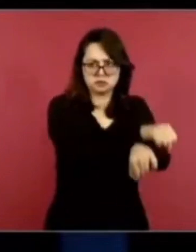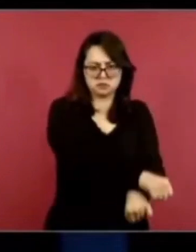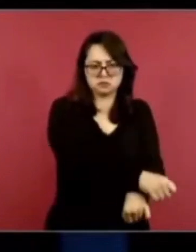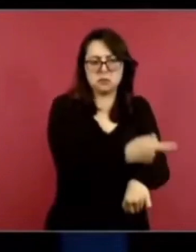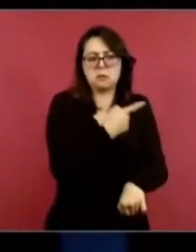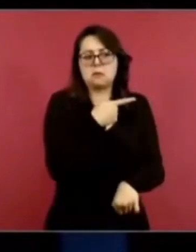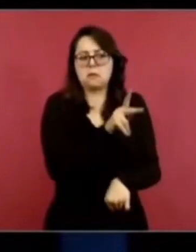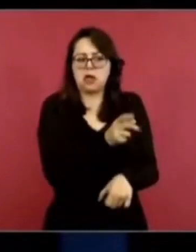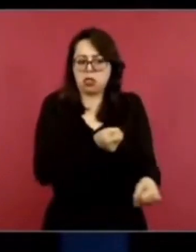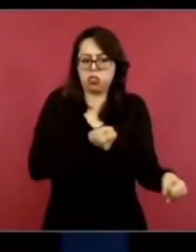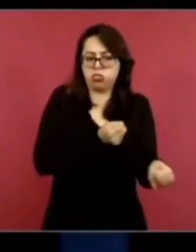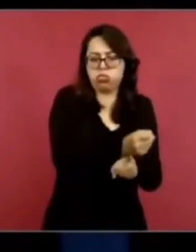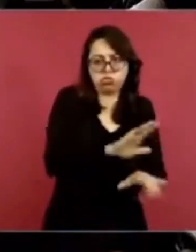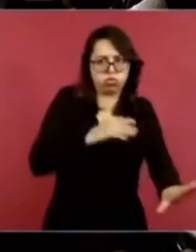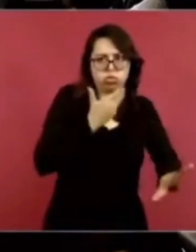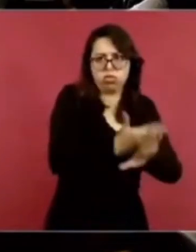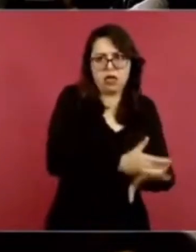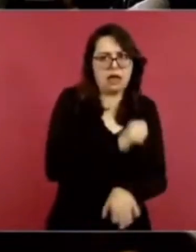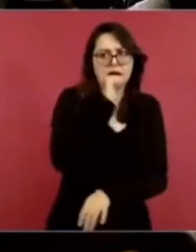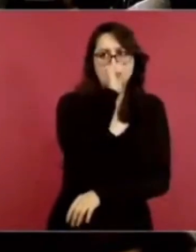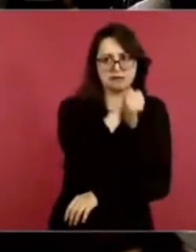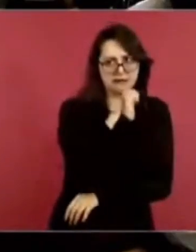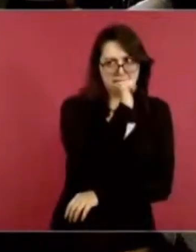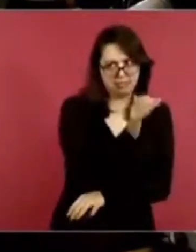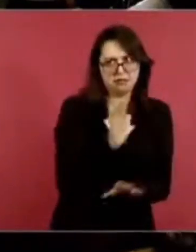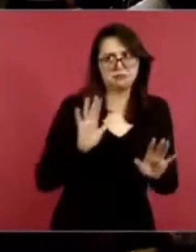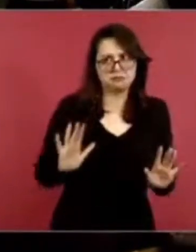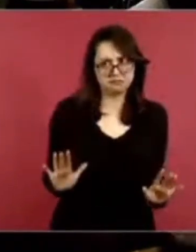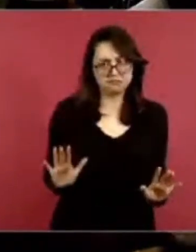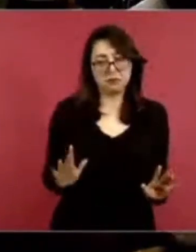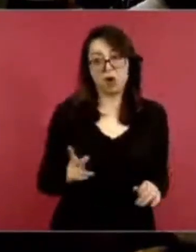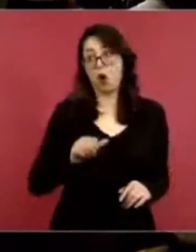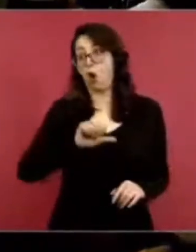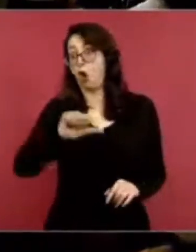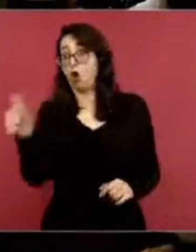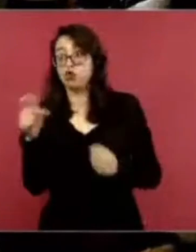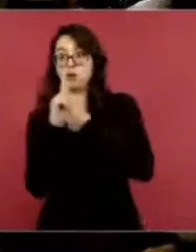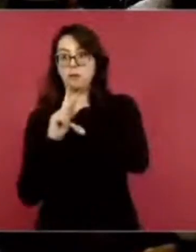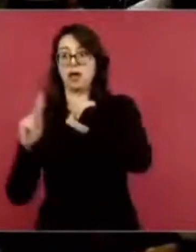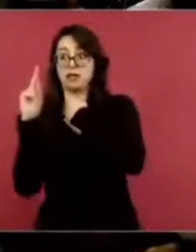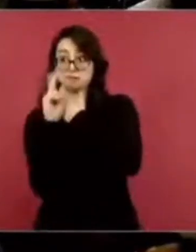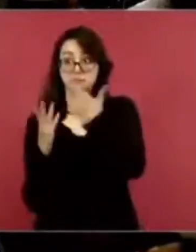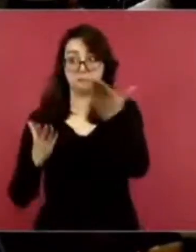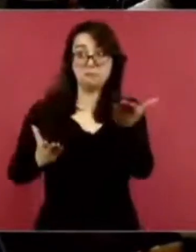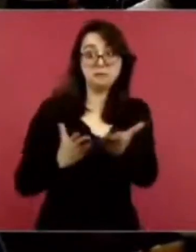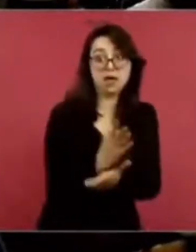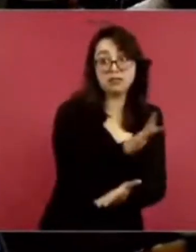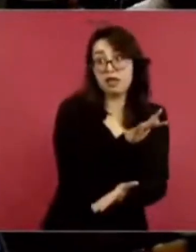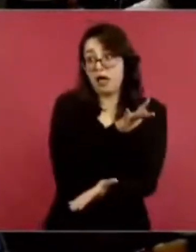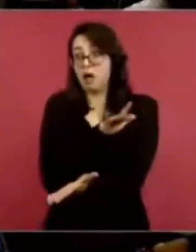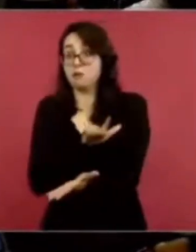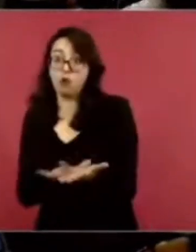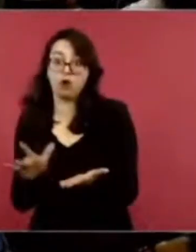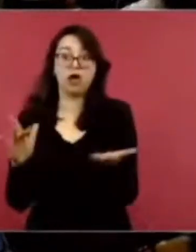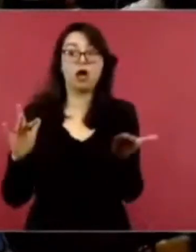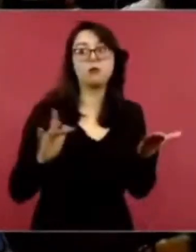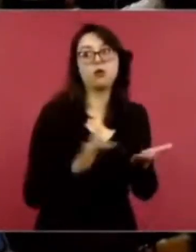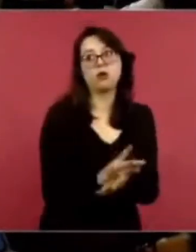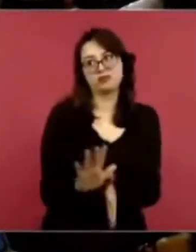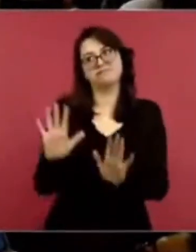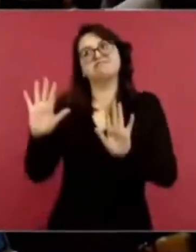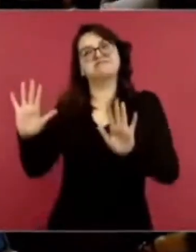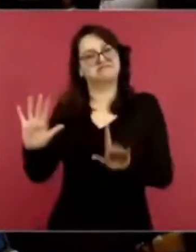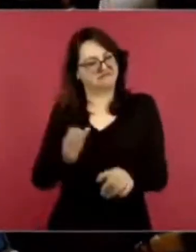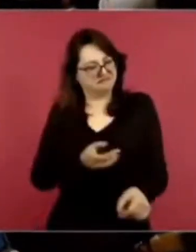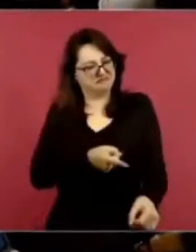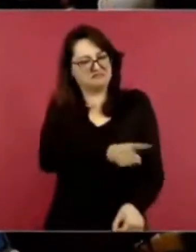muy discreta el tema de la cuestión diplomática y las negociaciones, pero ¿con quién se está trabajando, presidente? ¿Con Qatar, tal vez, como lo que pasó con los